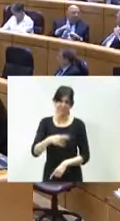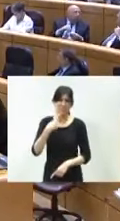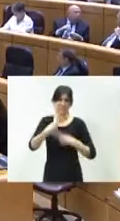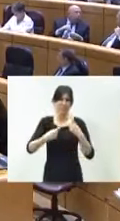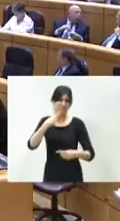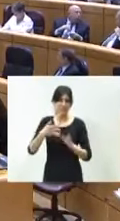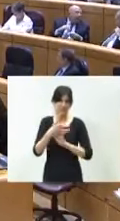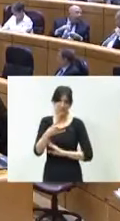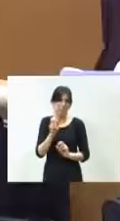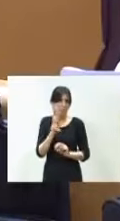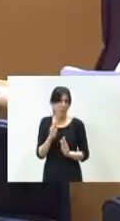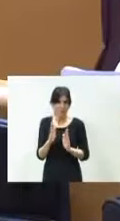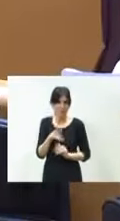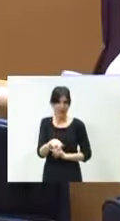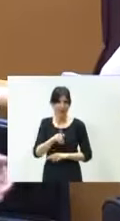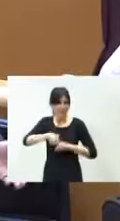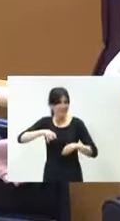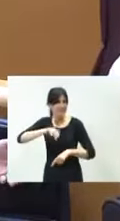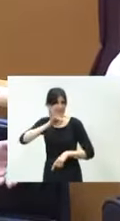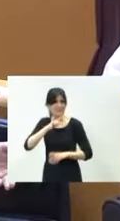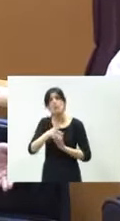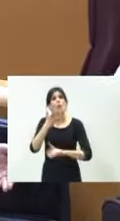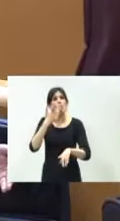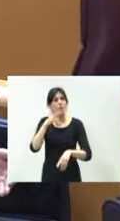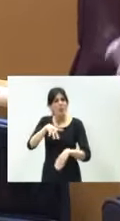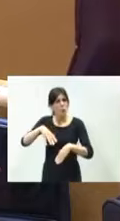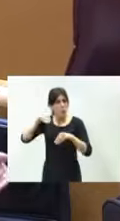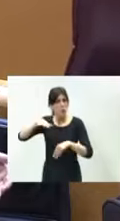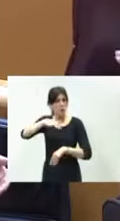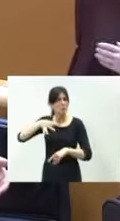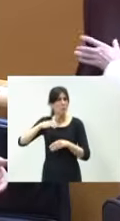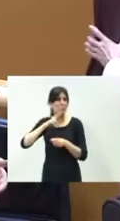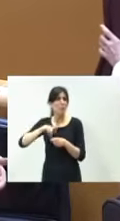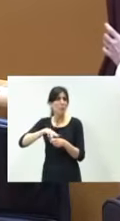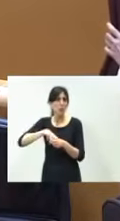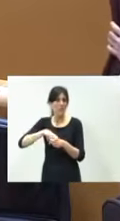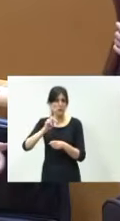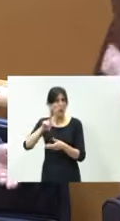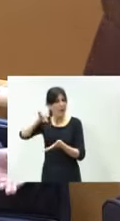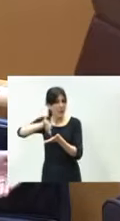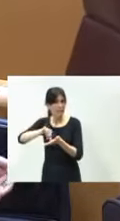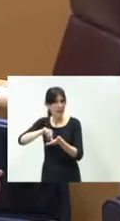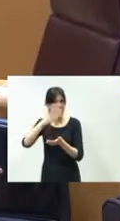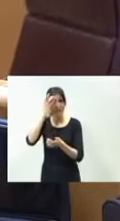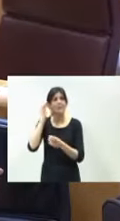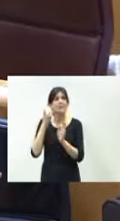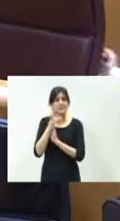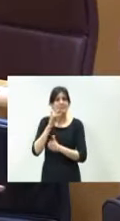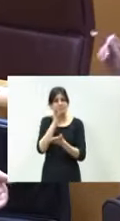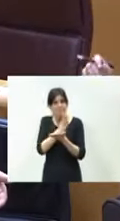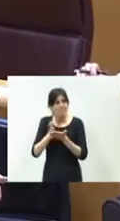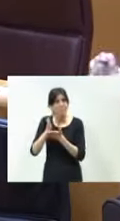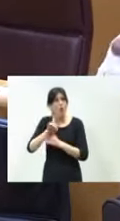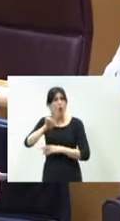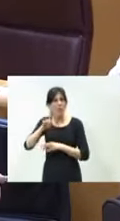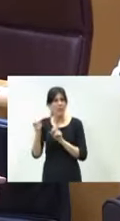En fin, mire, ¿no conoce usted la provincia de Burgos? ¿Se ha quedado usted solo en la capital? ¿No sabe usted que la variante de la A11 de Aranda de Duero ya está